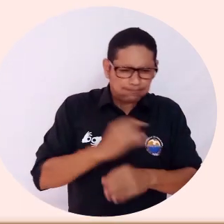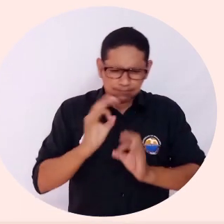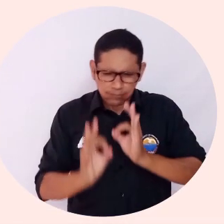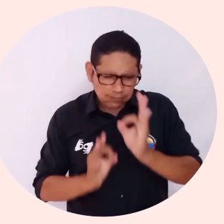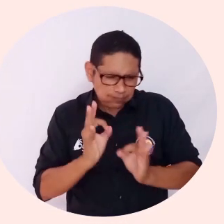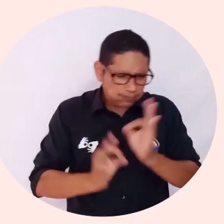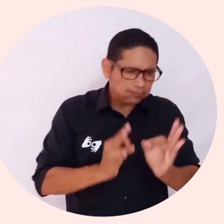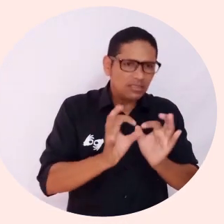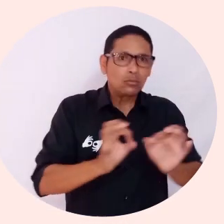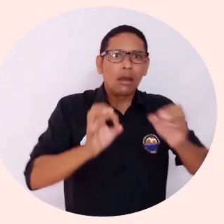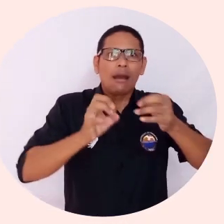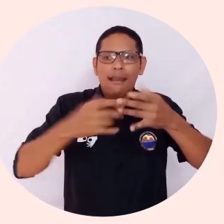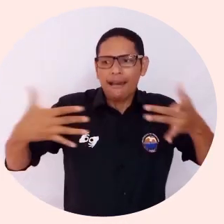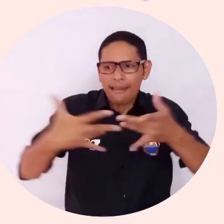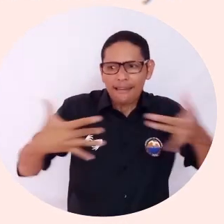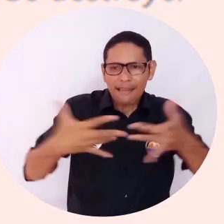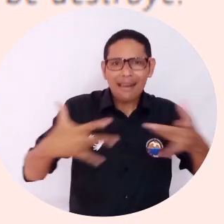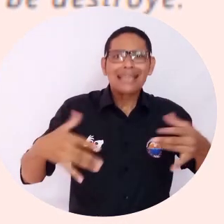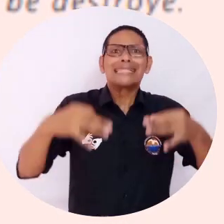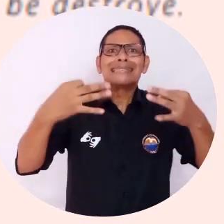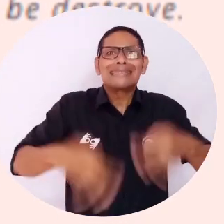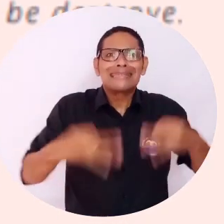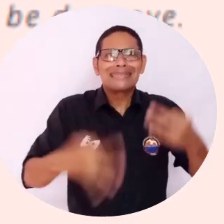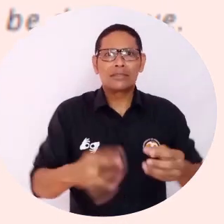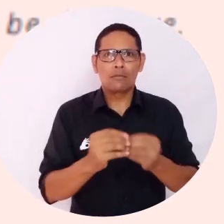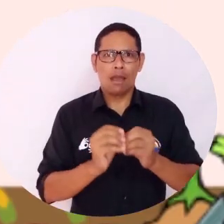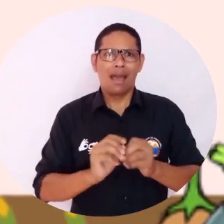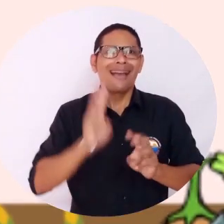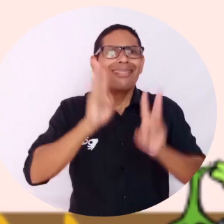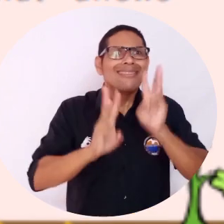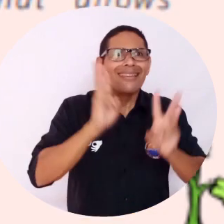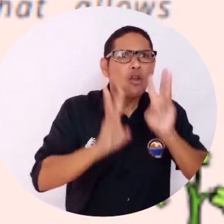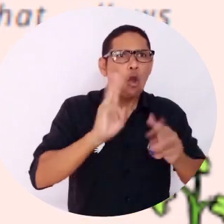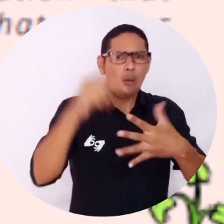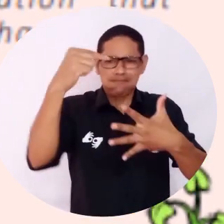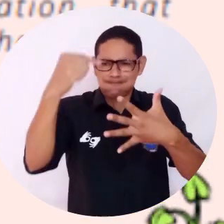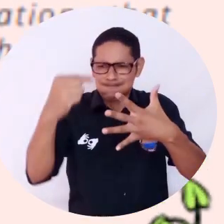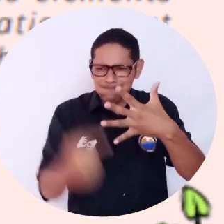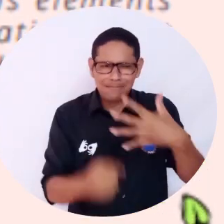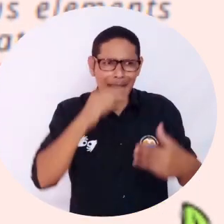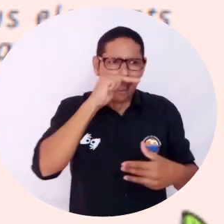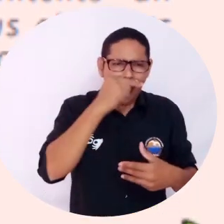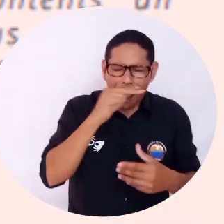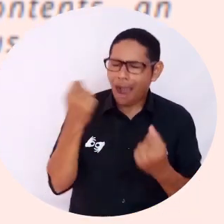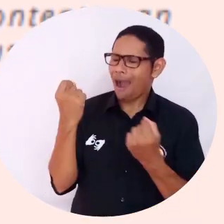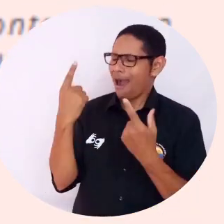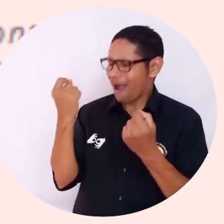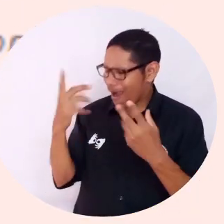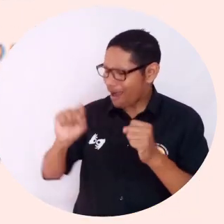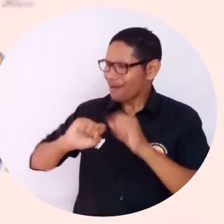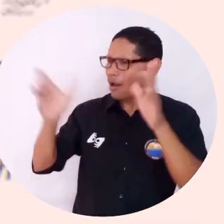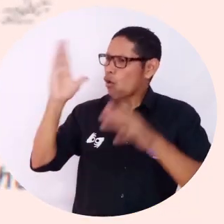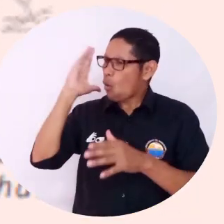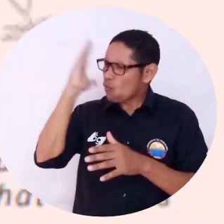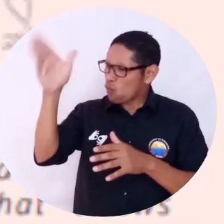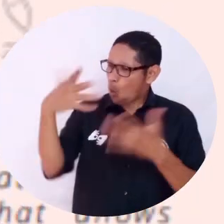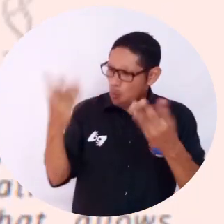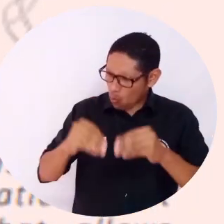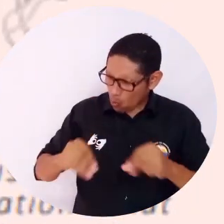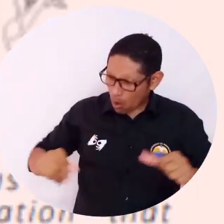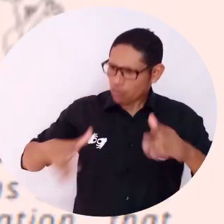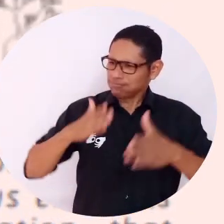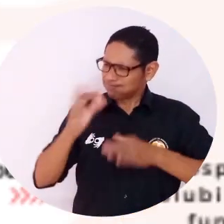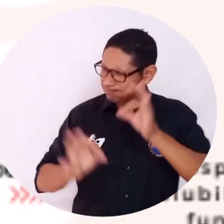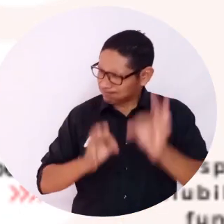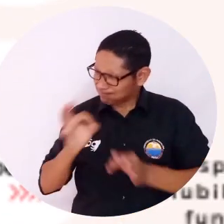de Estudios Superiores, plantea en un lenguaje comprensible ilustraciones didácticas para niños, los conceptos técnicos del suelo y su papel en el